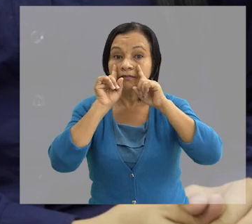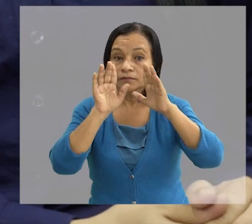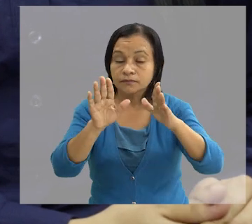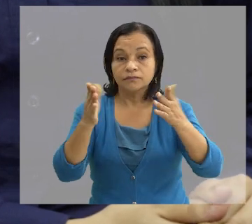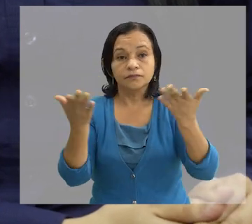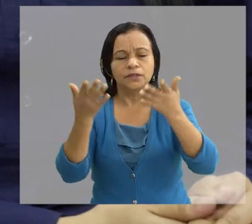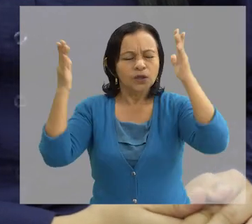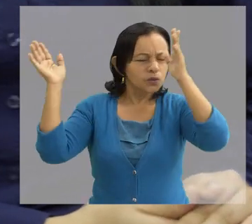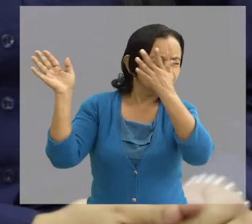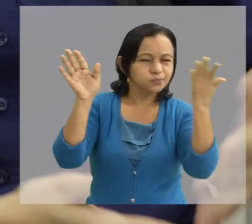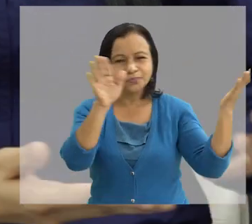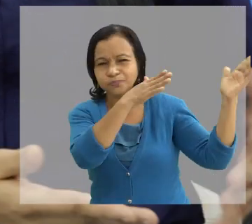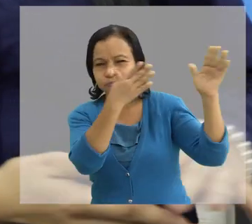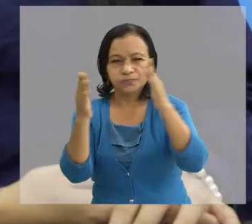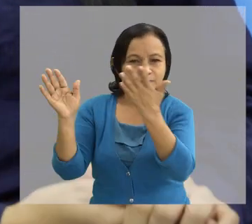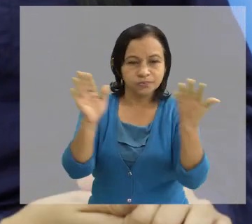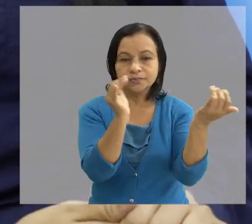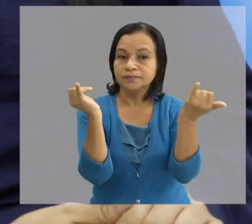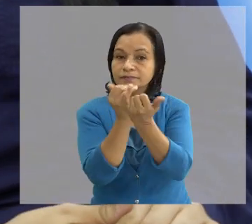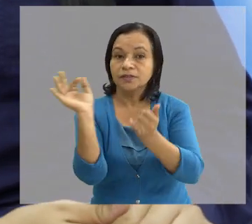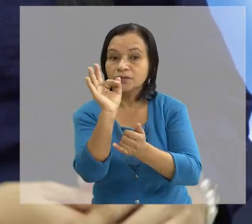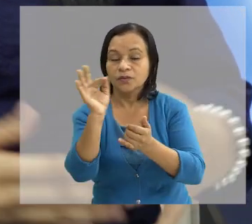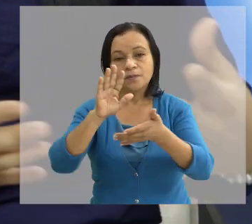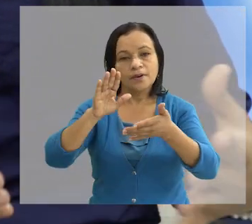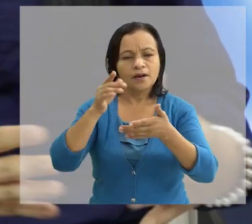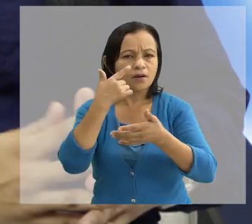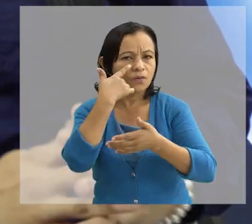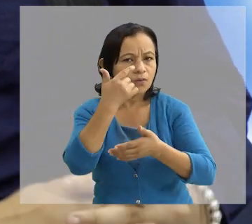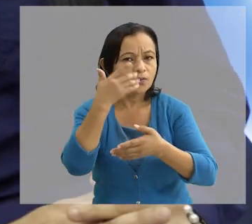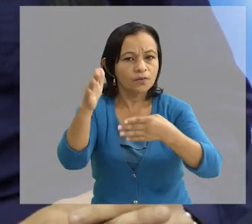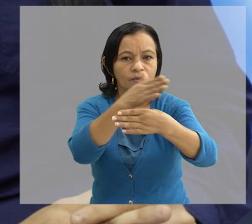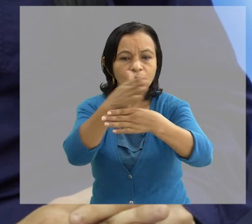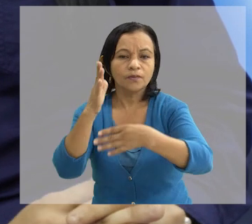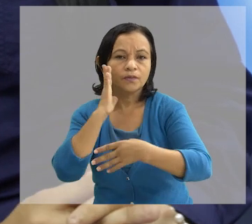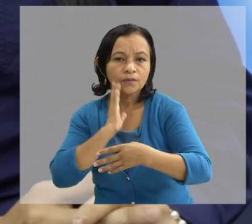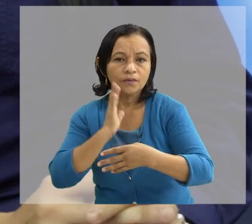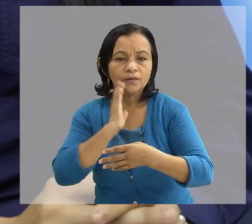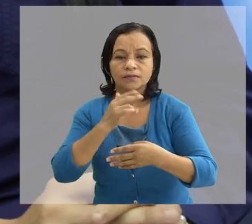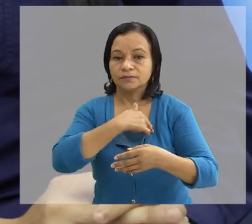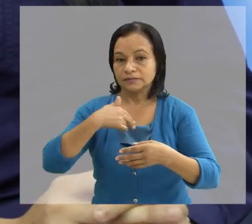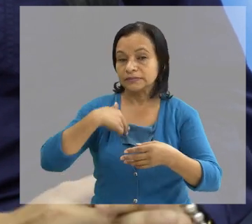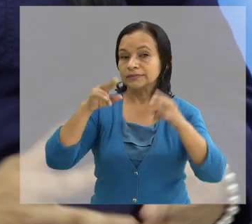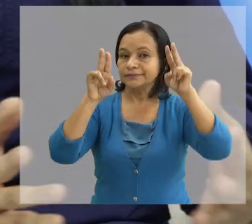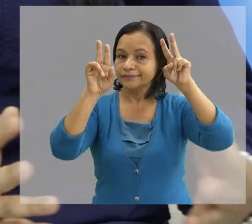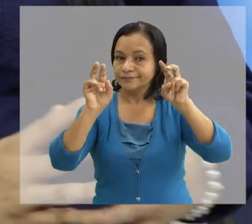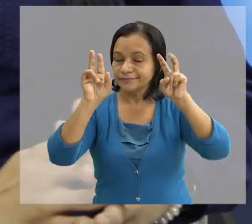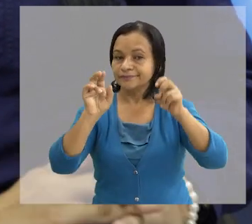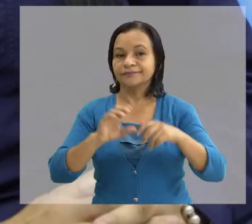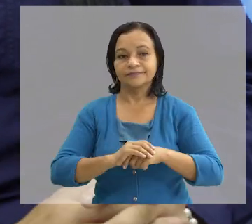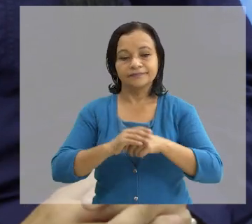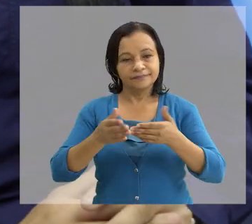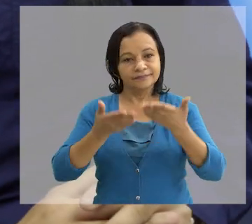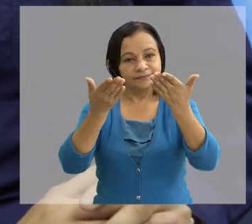ante fuertes vientos. De igual manera estaremos conociendo distintas experiencias en relación a este tema. Mientras